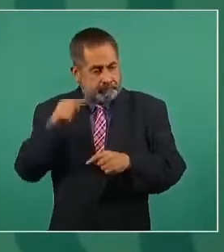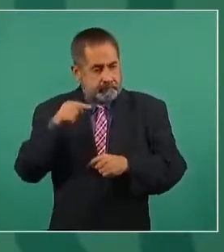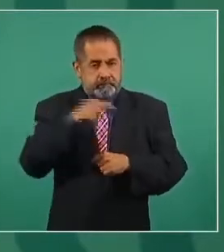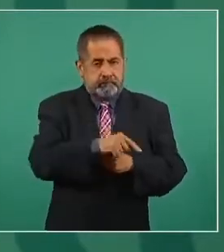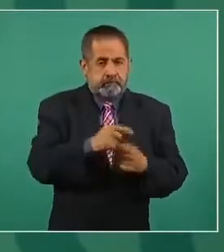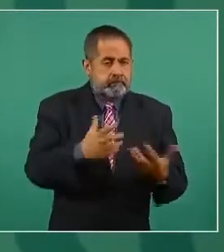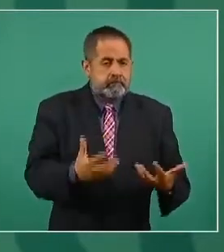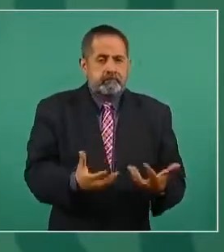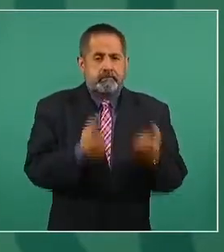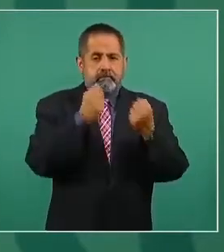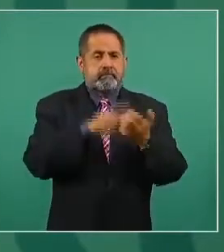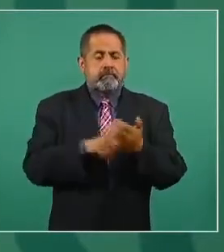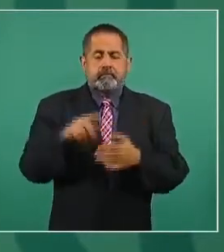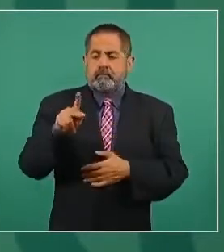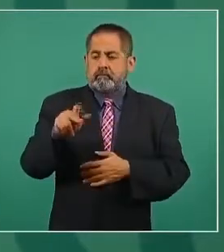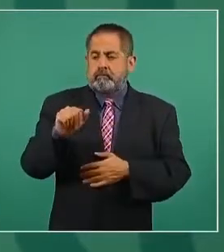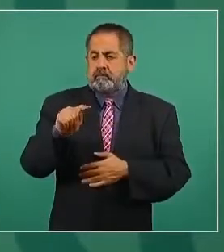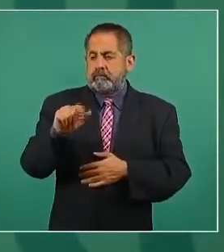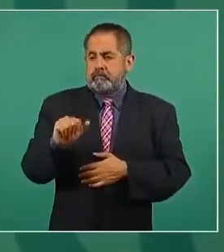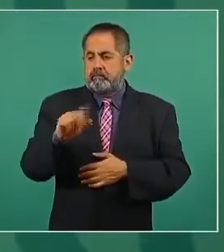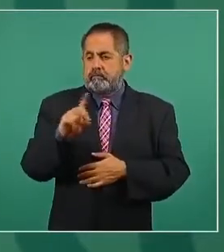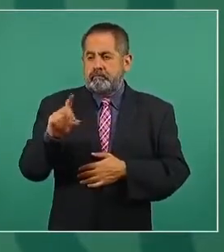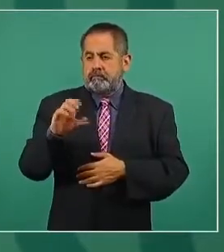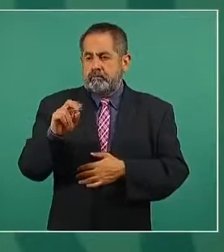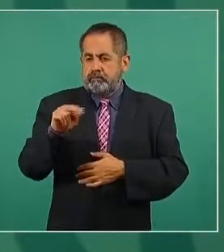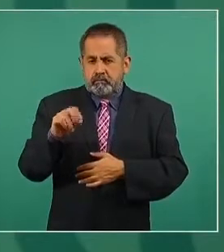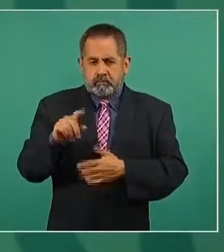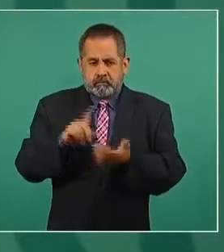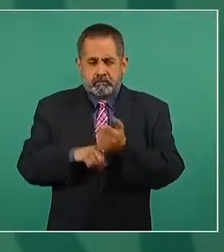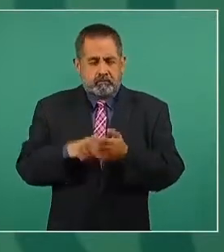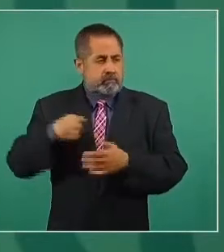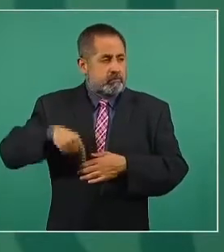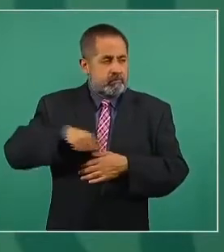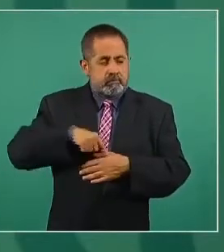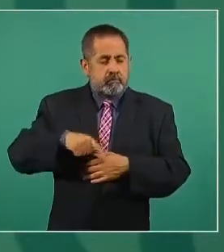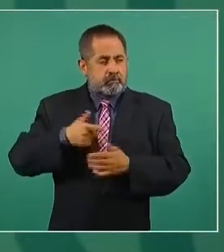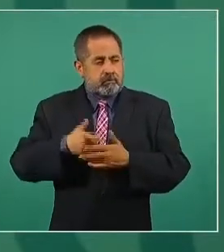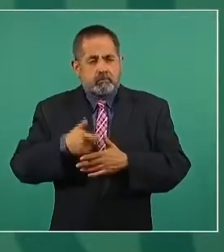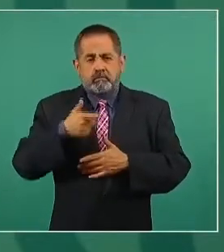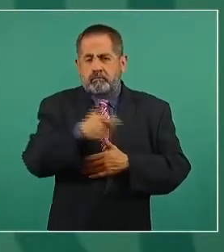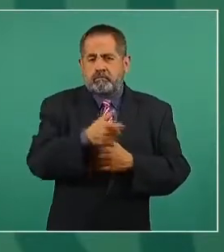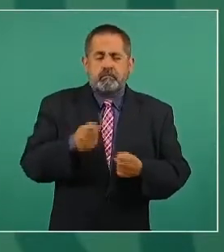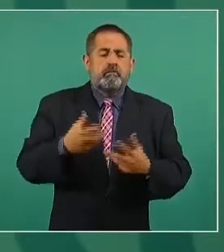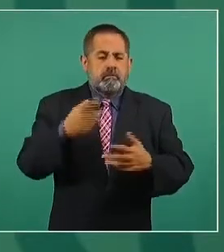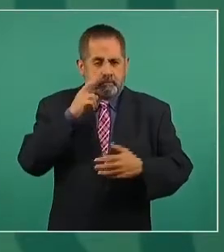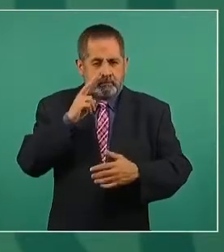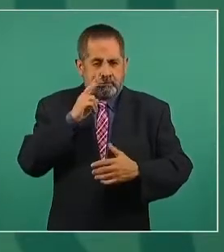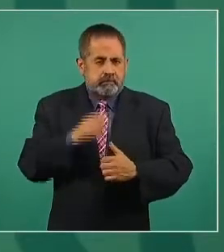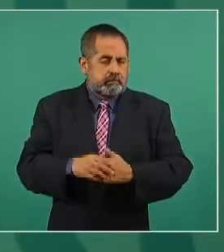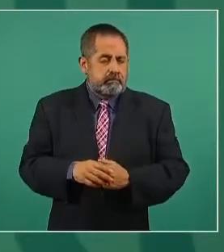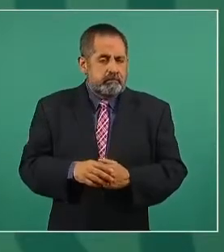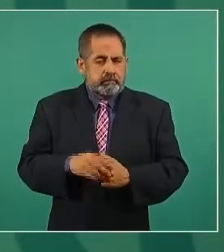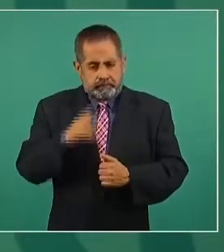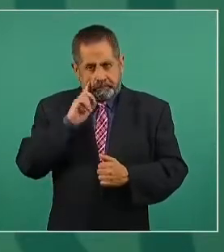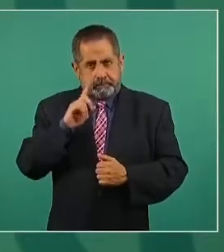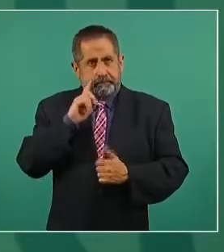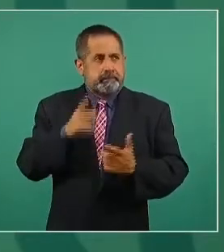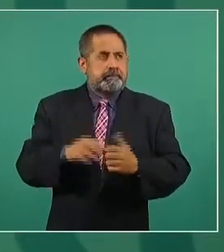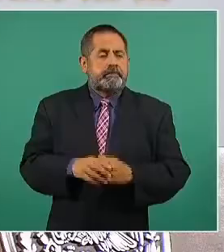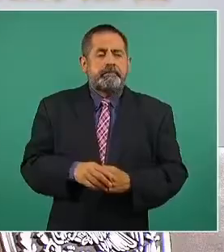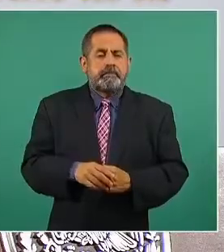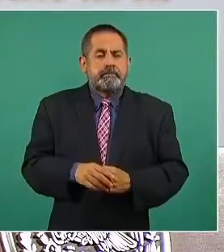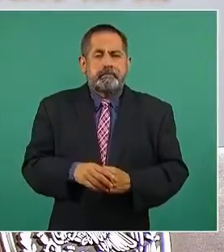de los mineros de pasta de concho. Estamos destinando para ese rescate